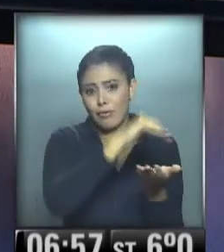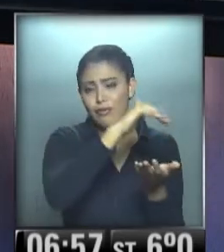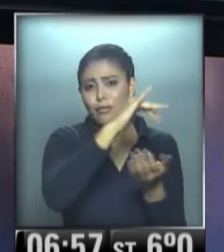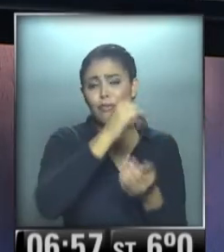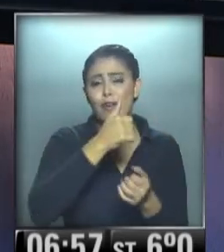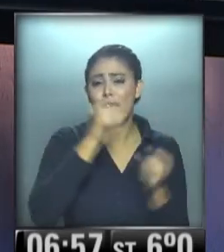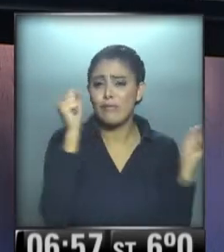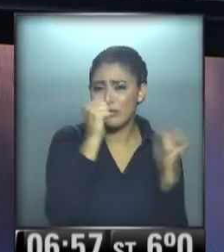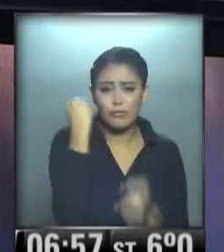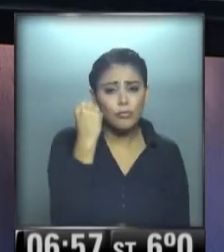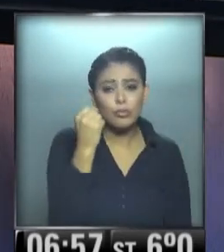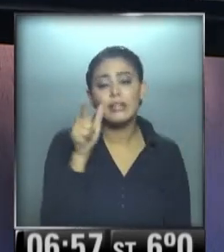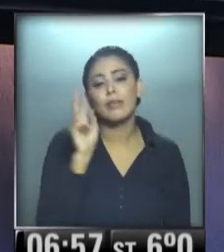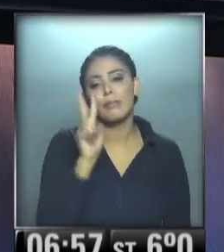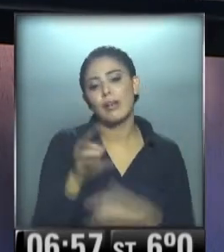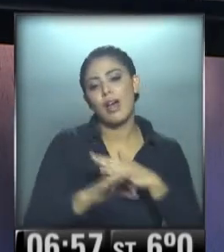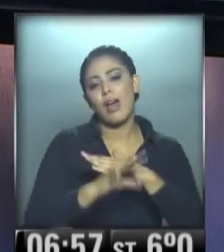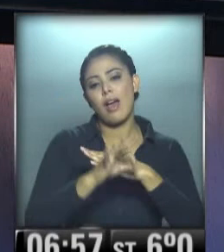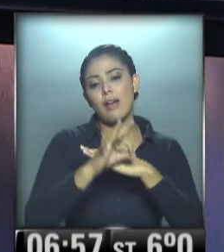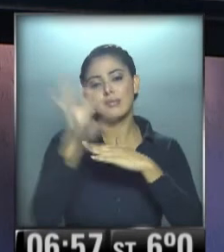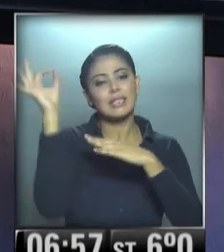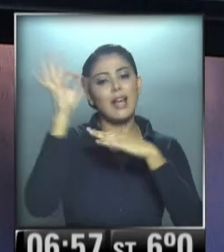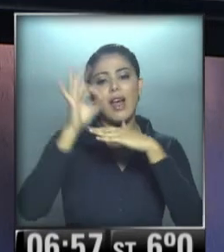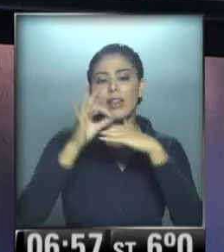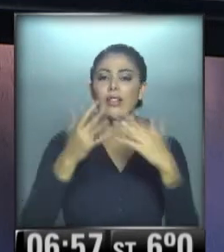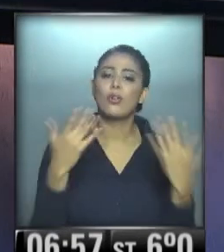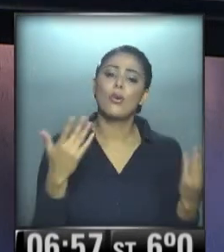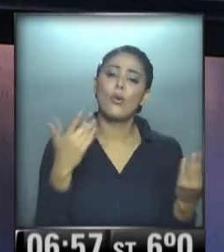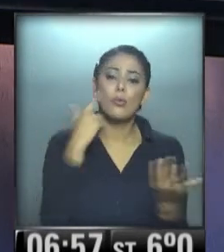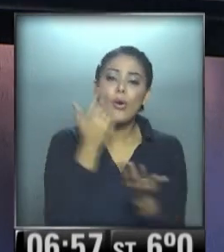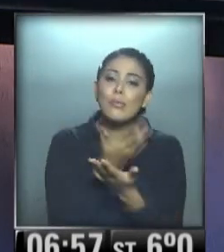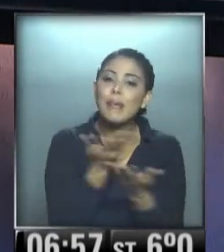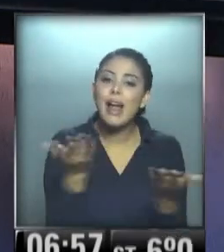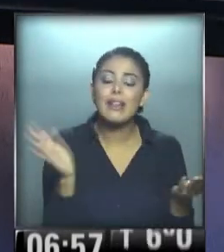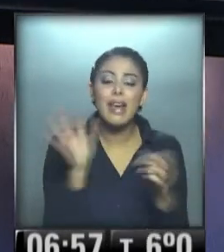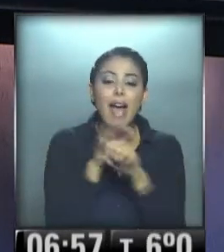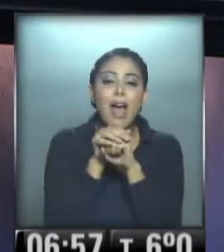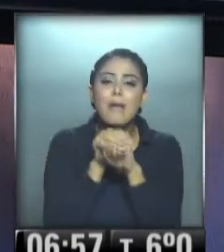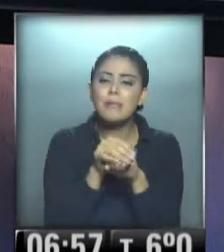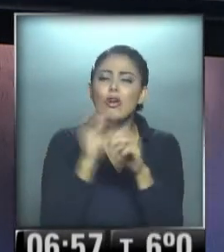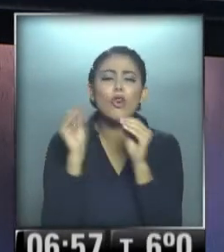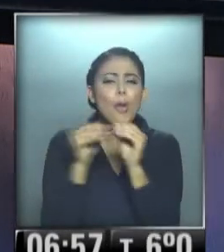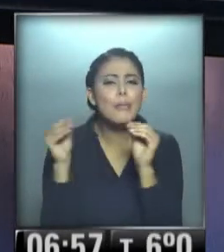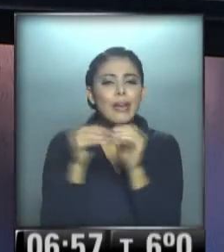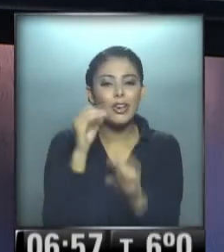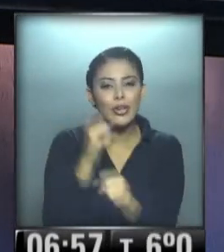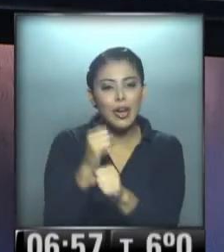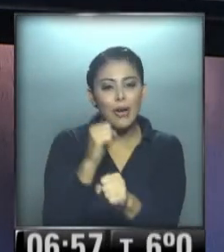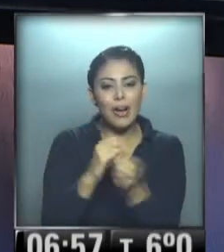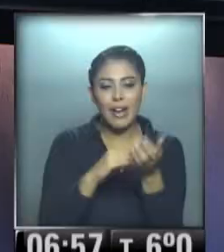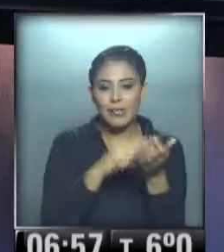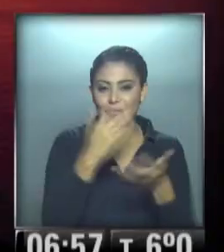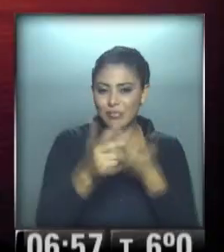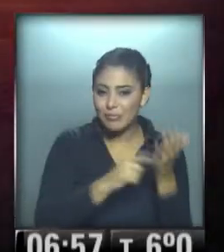junto. Y un amanecer, un atardecer, ¿cómo no iban a compartir nuestros amigos, los compañeros que trabajan allí?